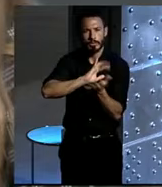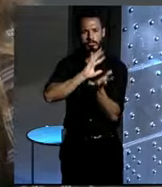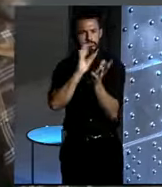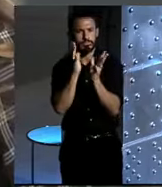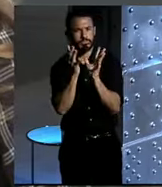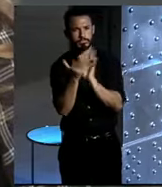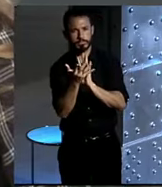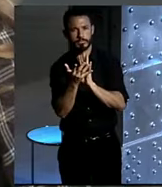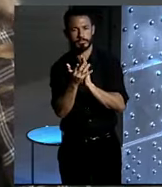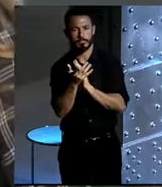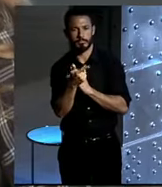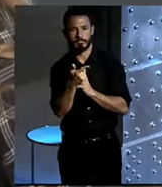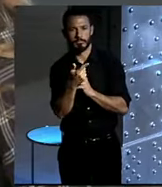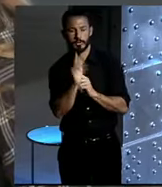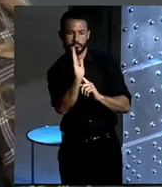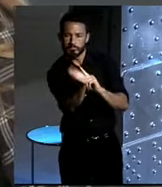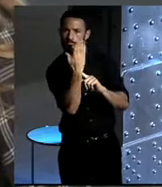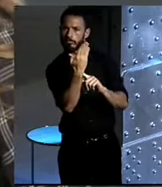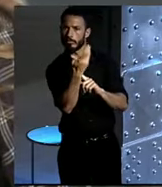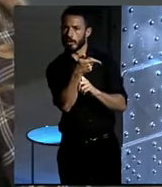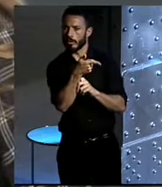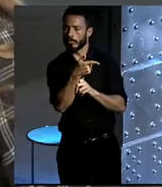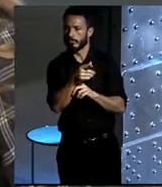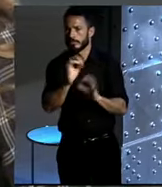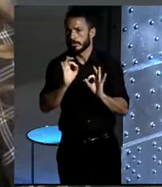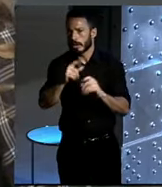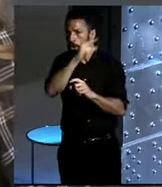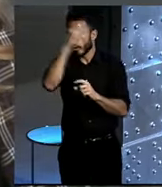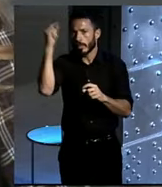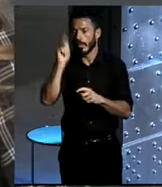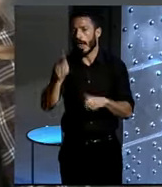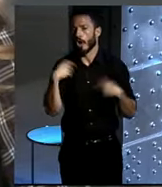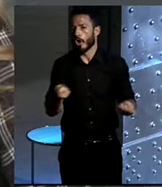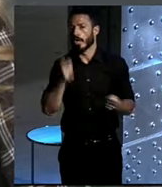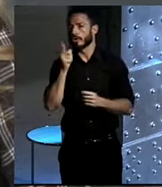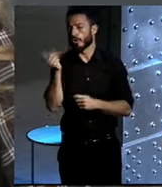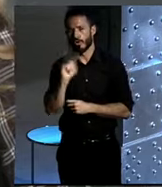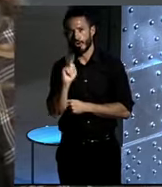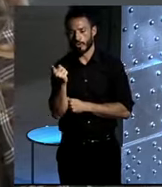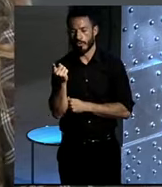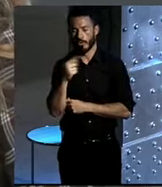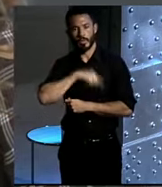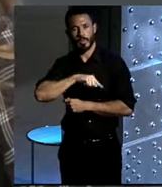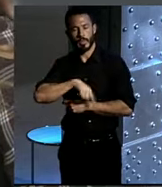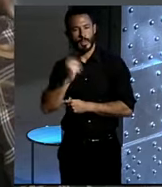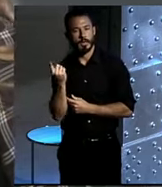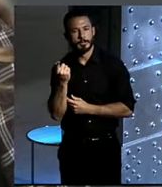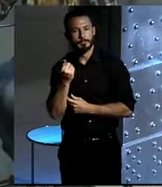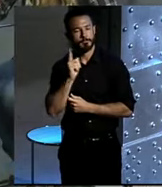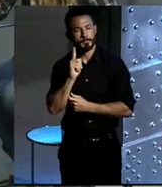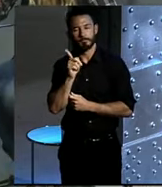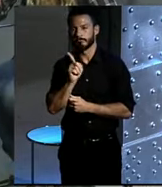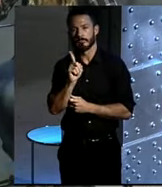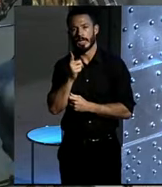nos dicen que no es solamente una cuestión de conciencia ecológica, sino que va más allá. Es una cuestión también de una